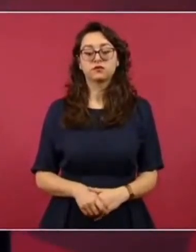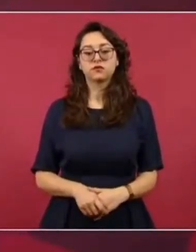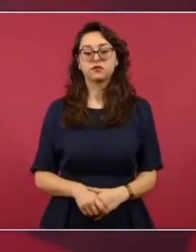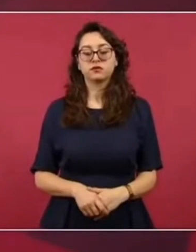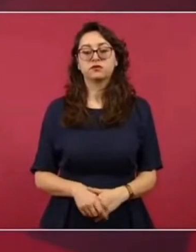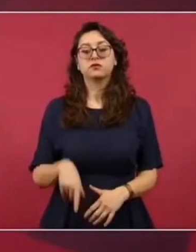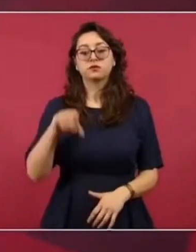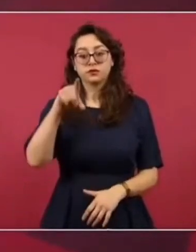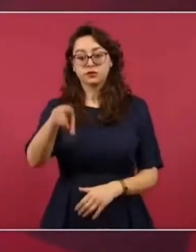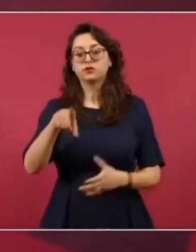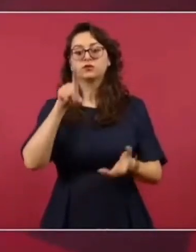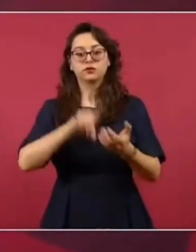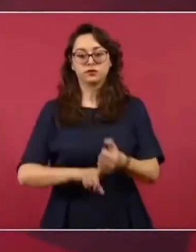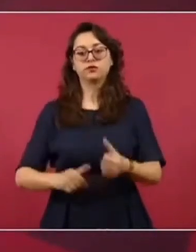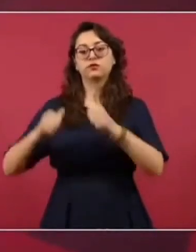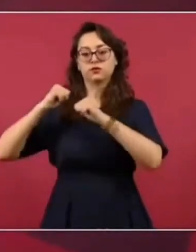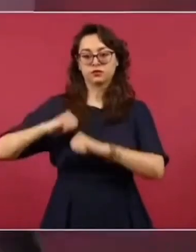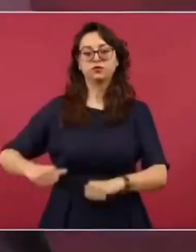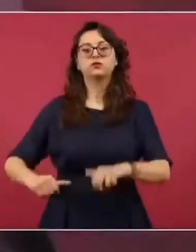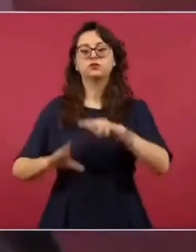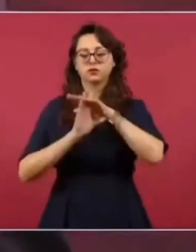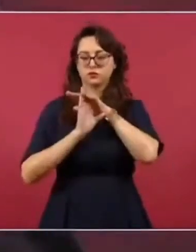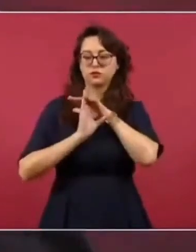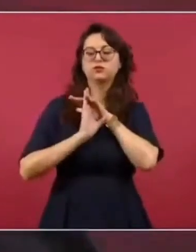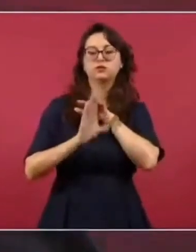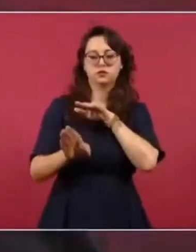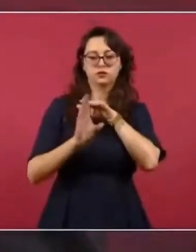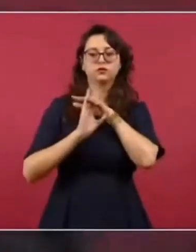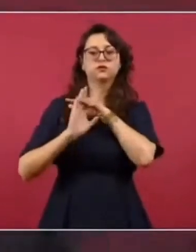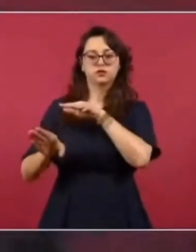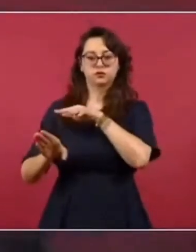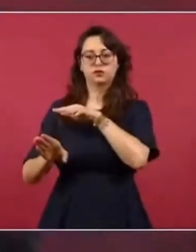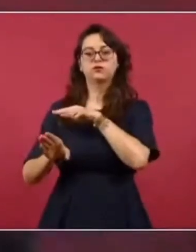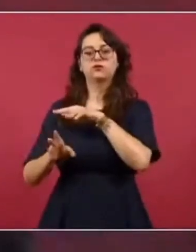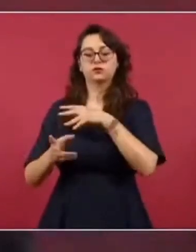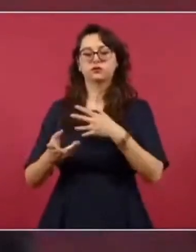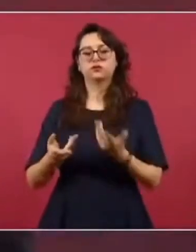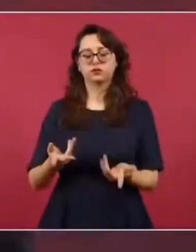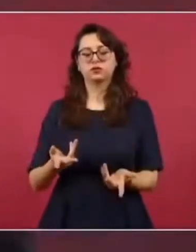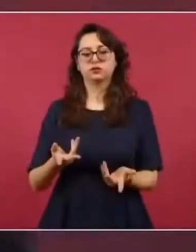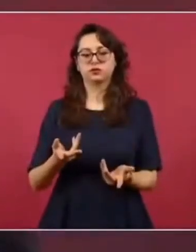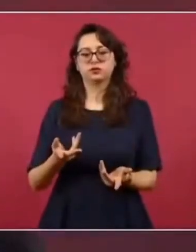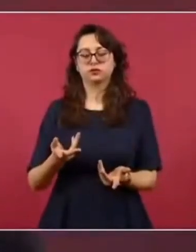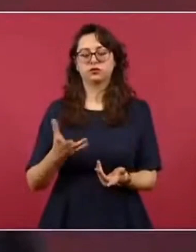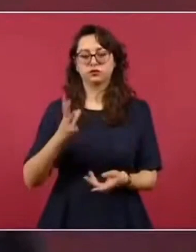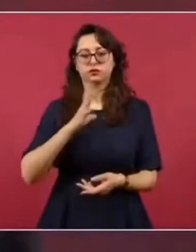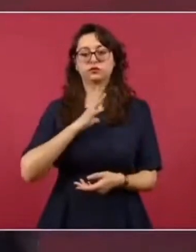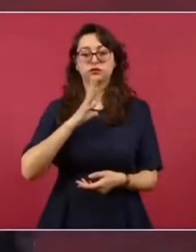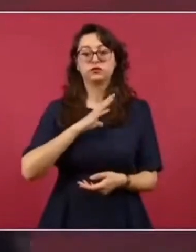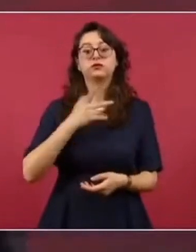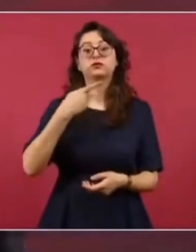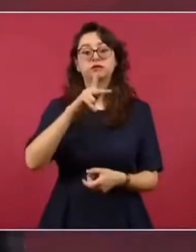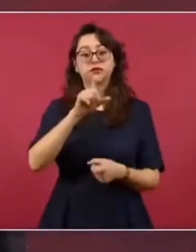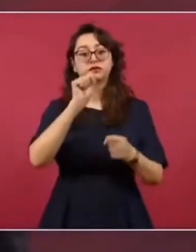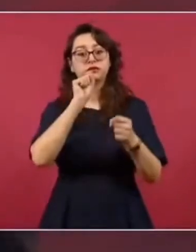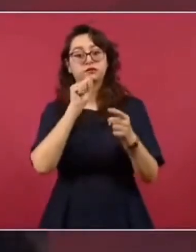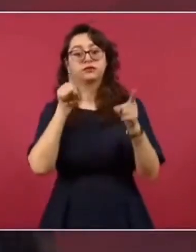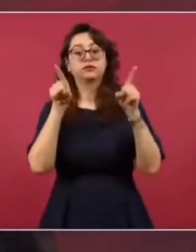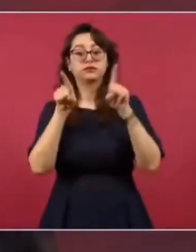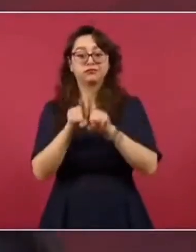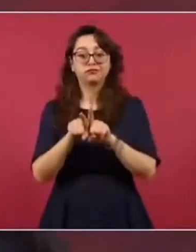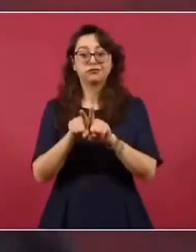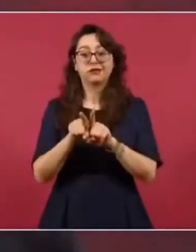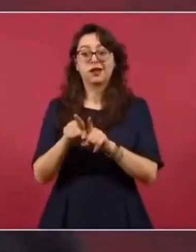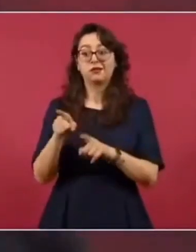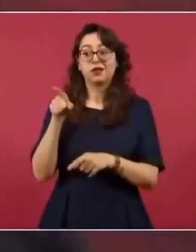pero también había un contrato con una empresa